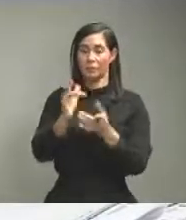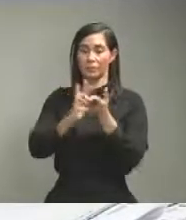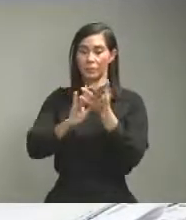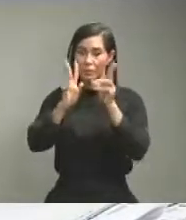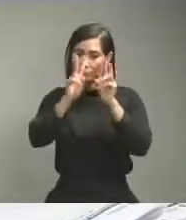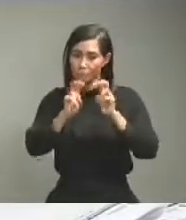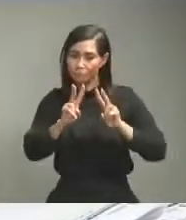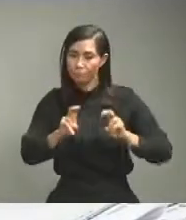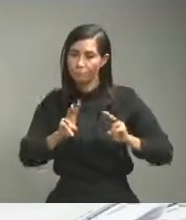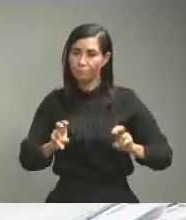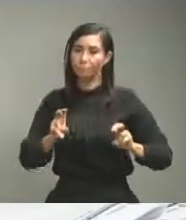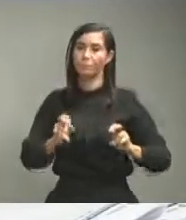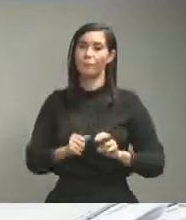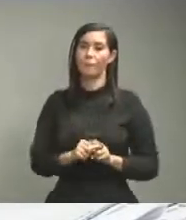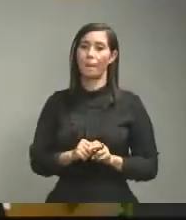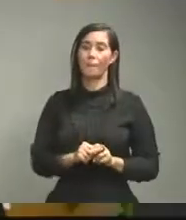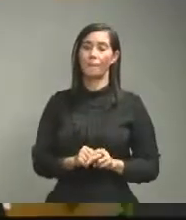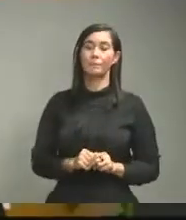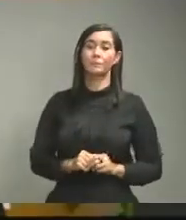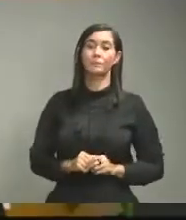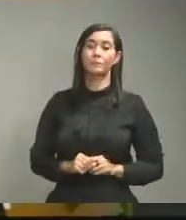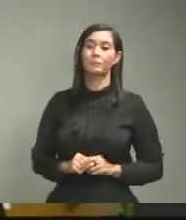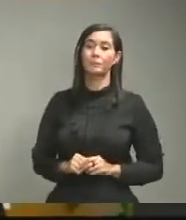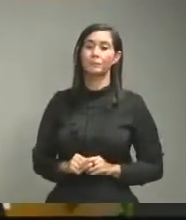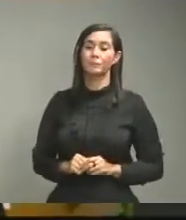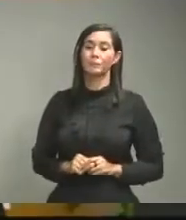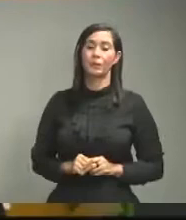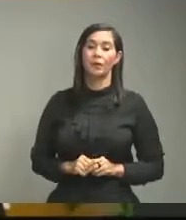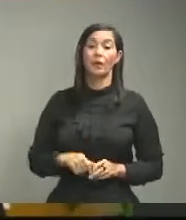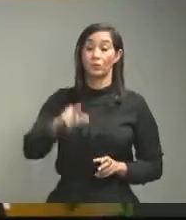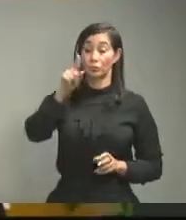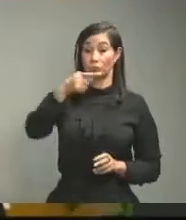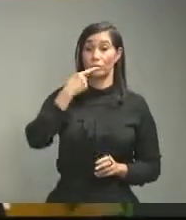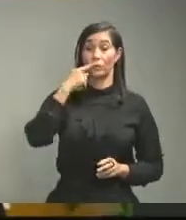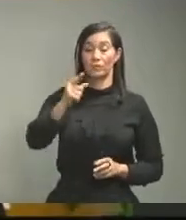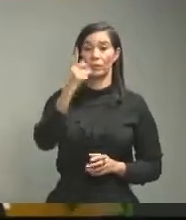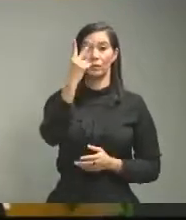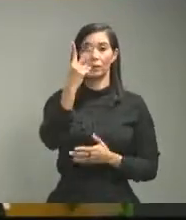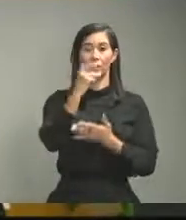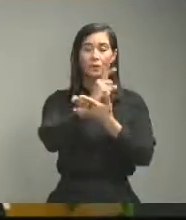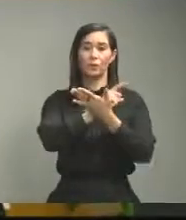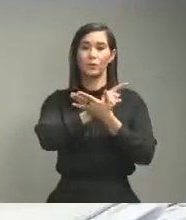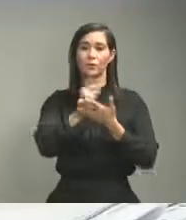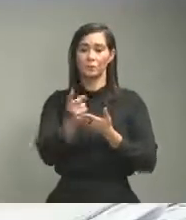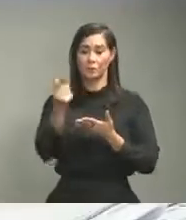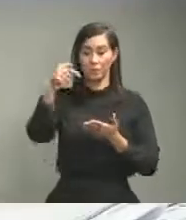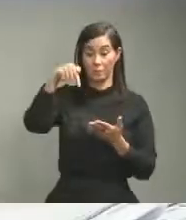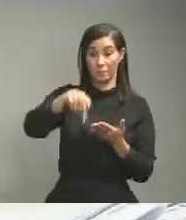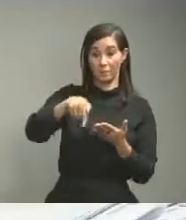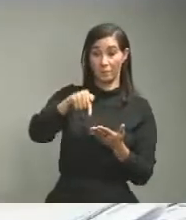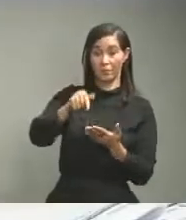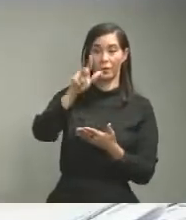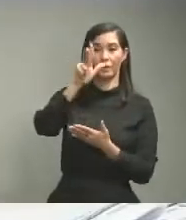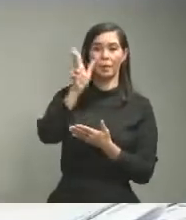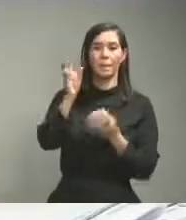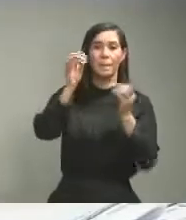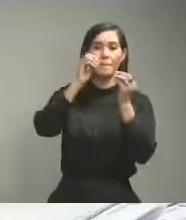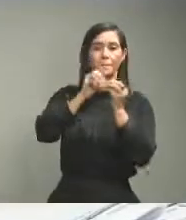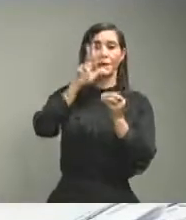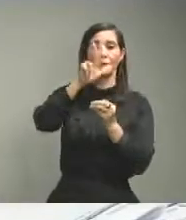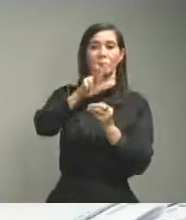puedo asegurar que en dos semanas vamos a tener más de 30 mil pruebas realizadas